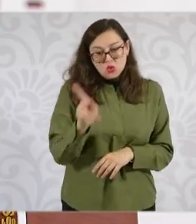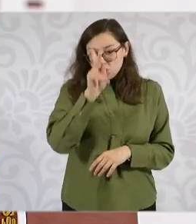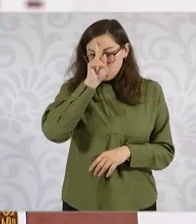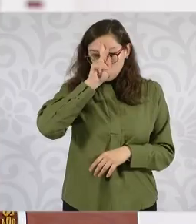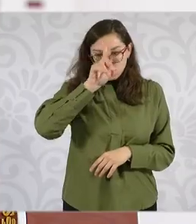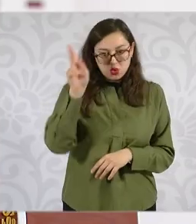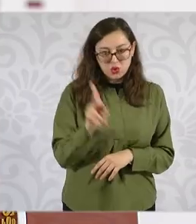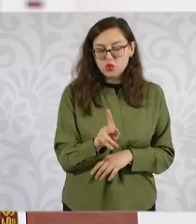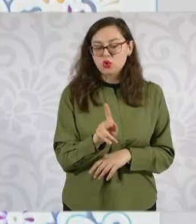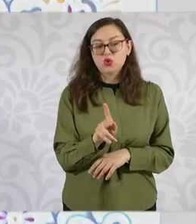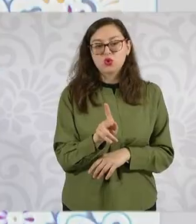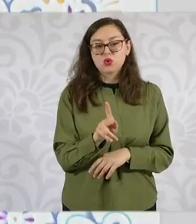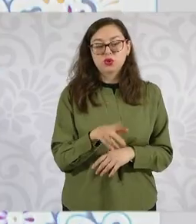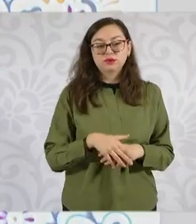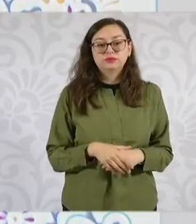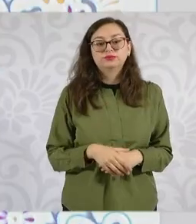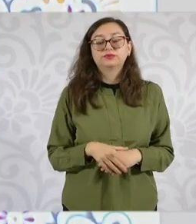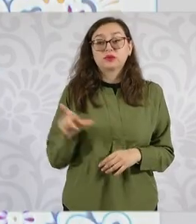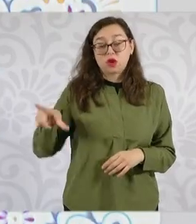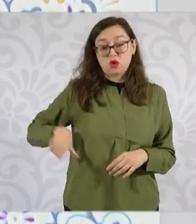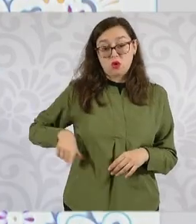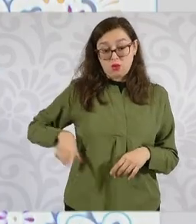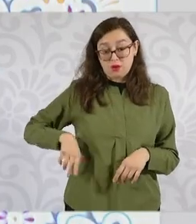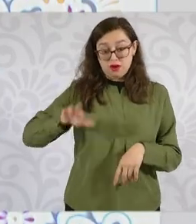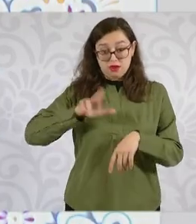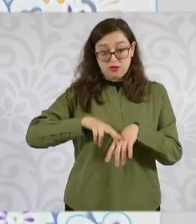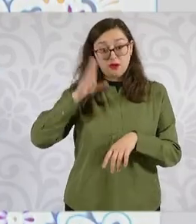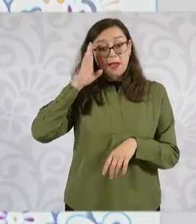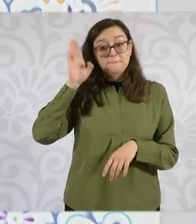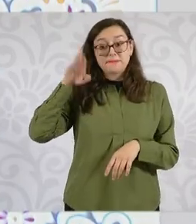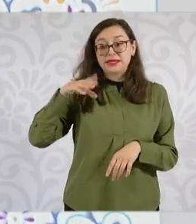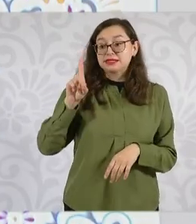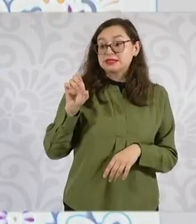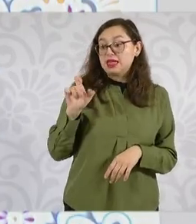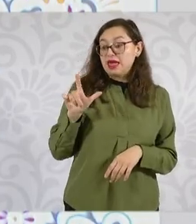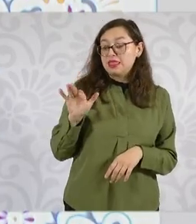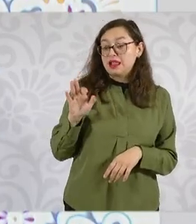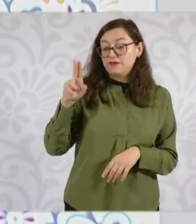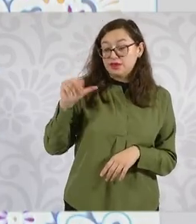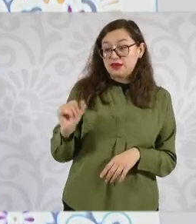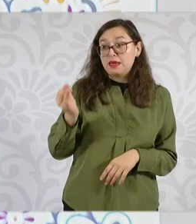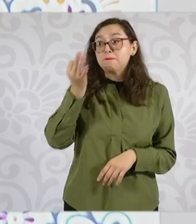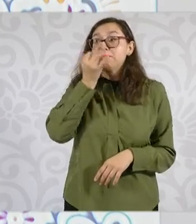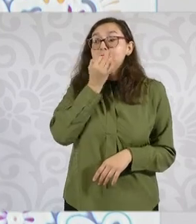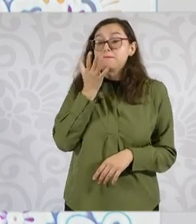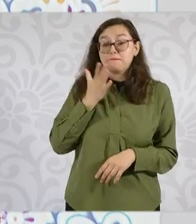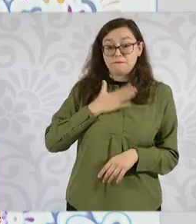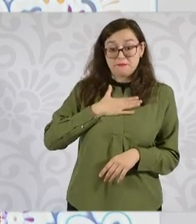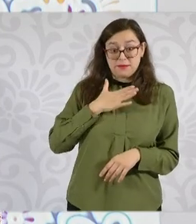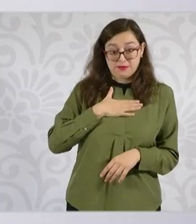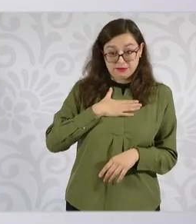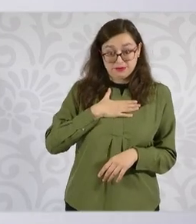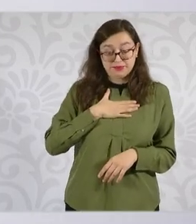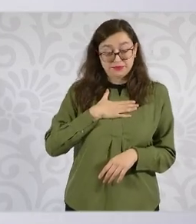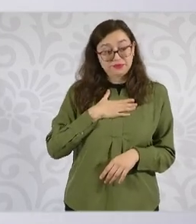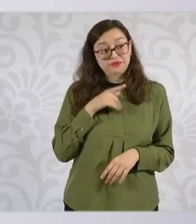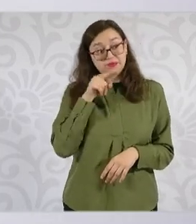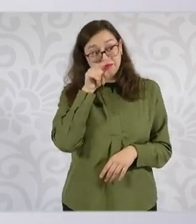Me comentaba la maestra Delfina que ahora que ocurrió la inundación de Chalco, que ella estuvo